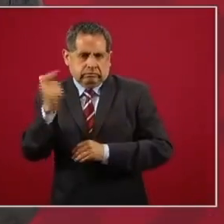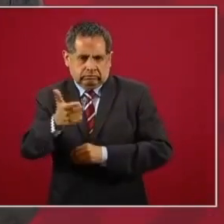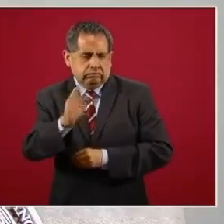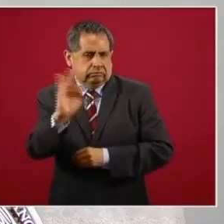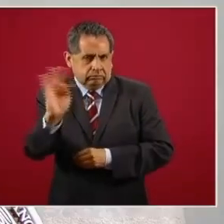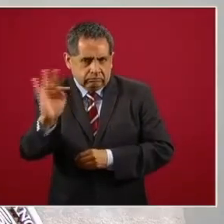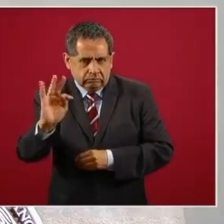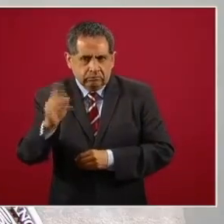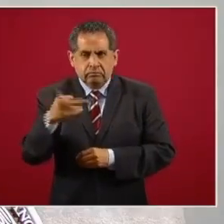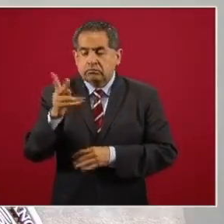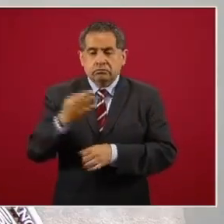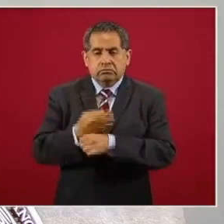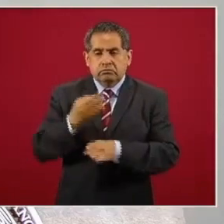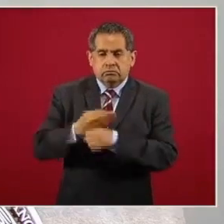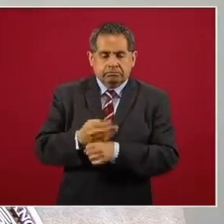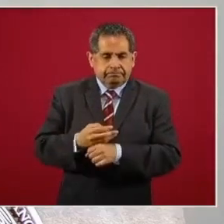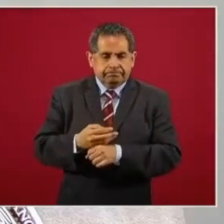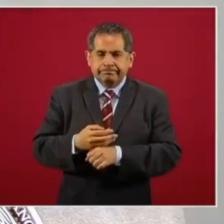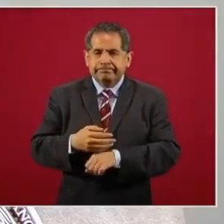pero afortunadamente